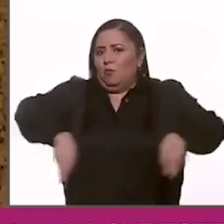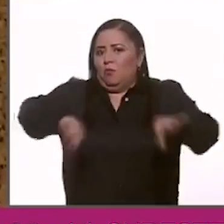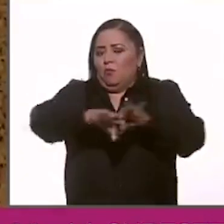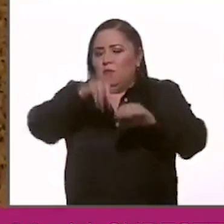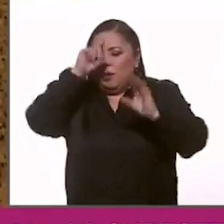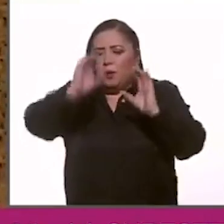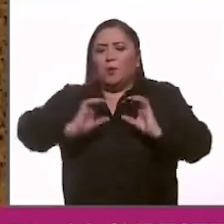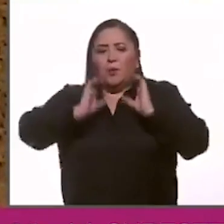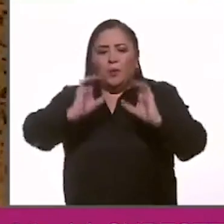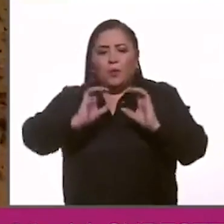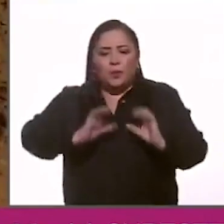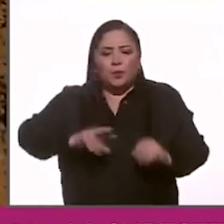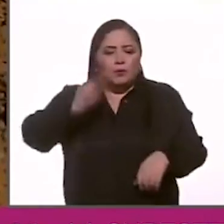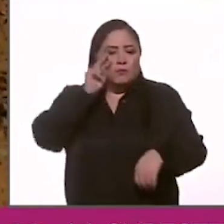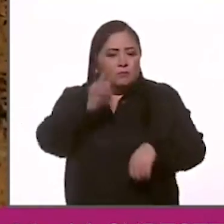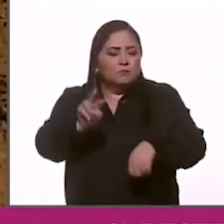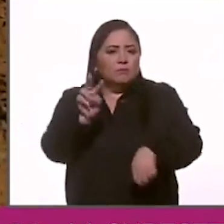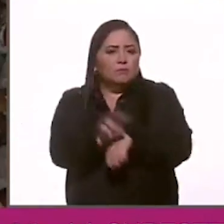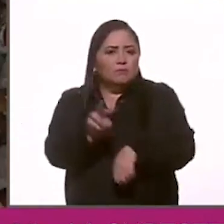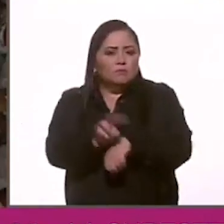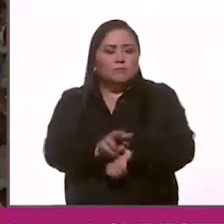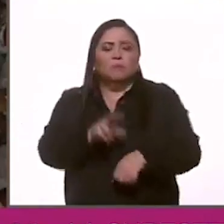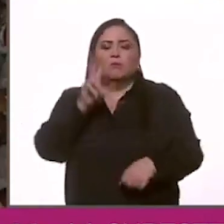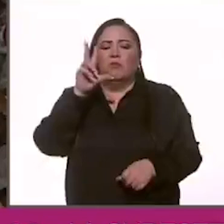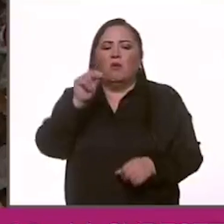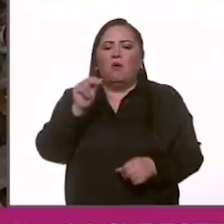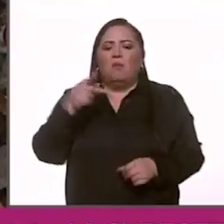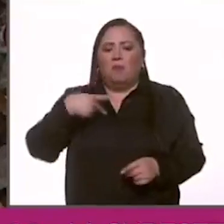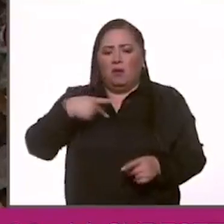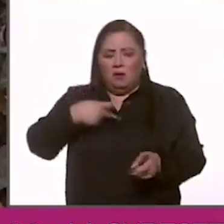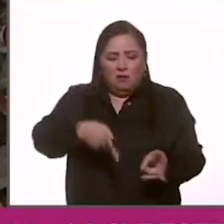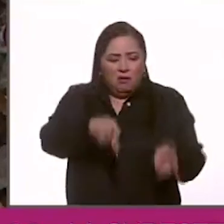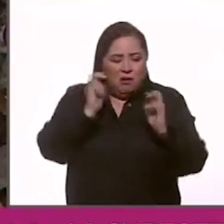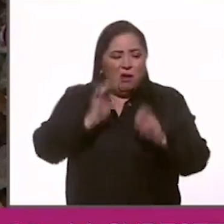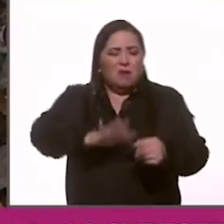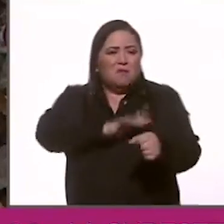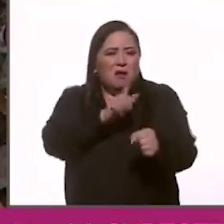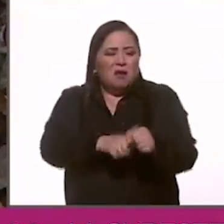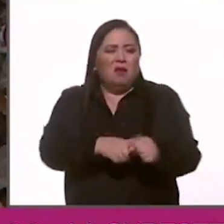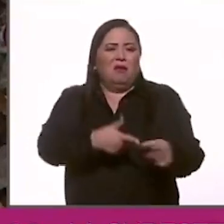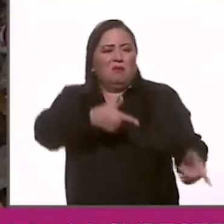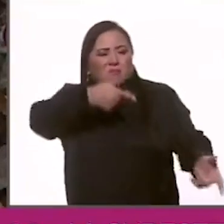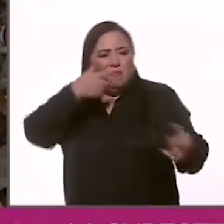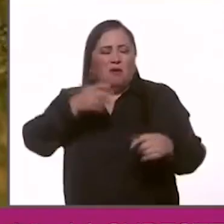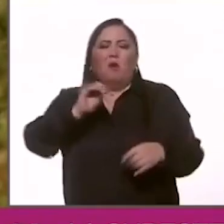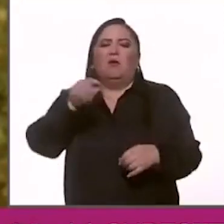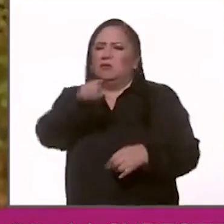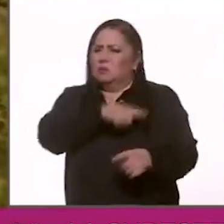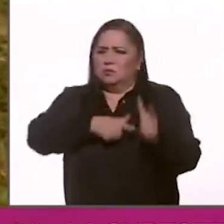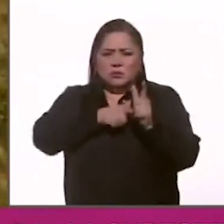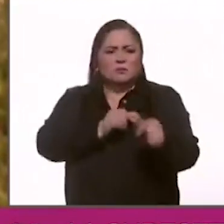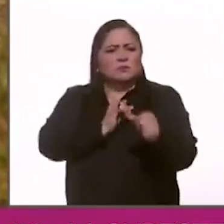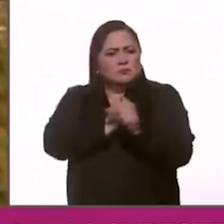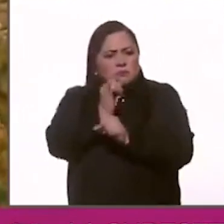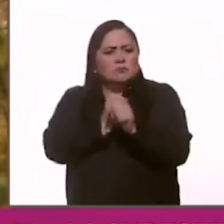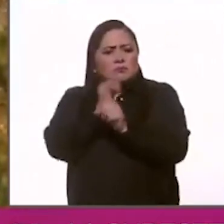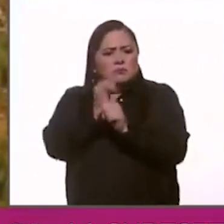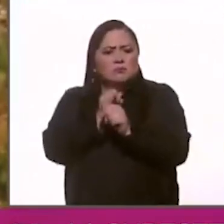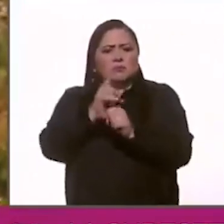conservarlas, de vigilar, de que no haya cacería furtiva, de seguir investigando